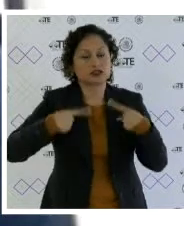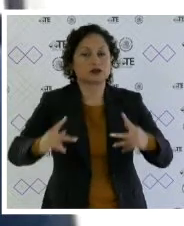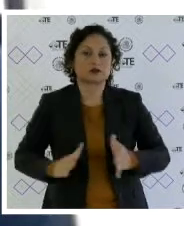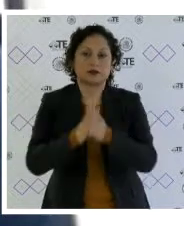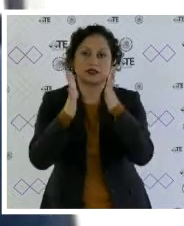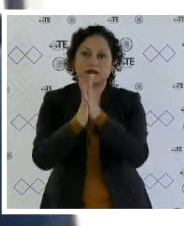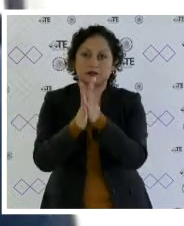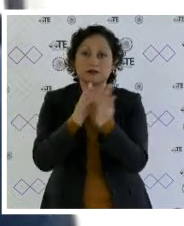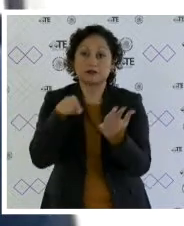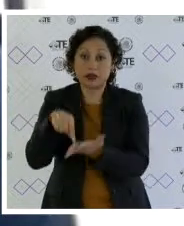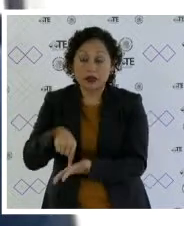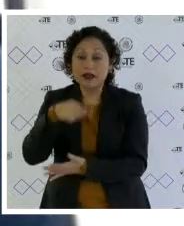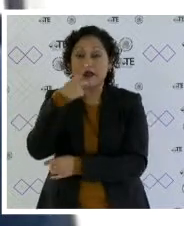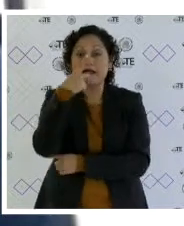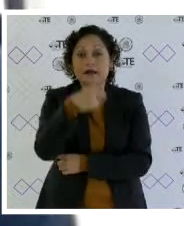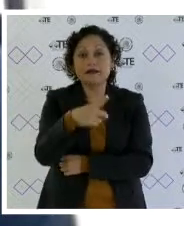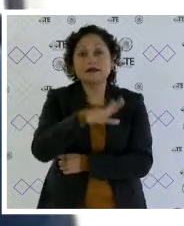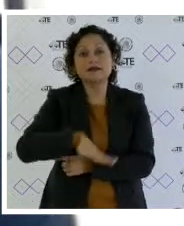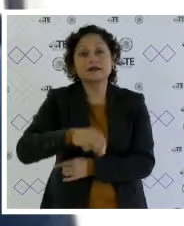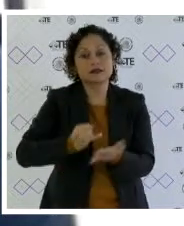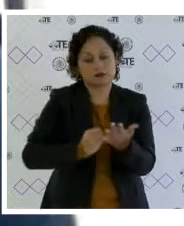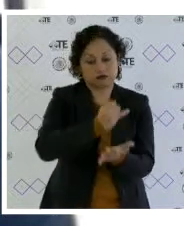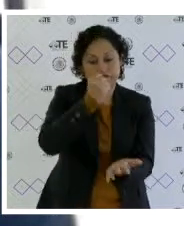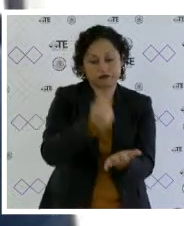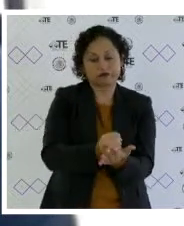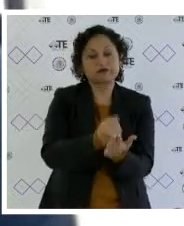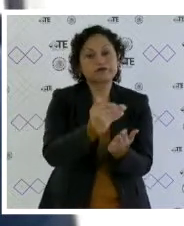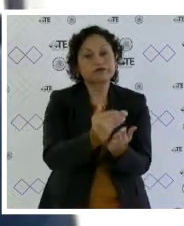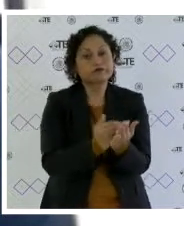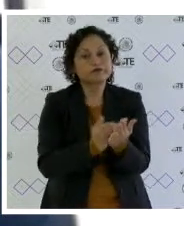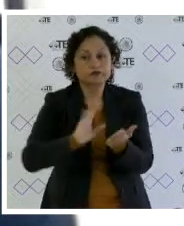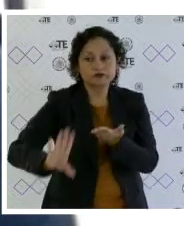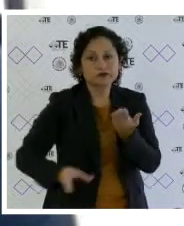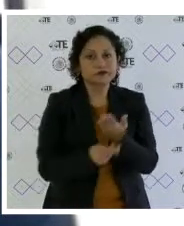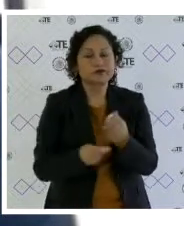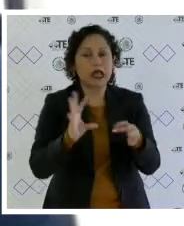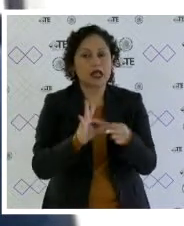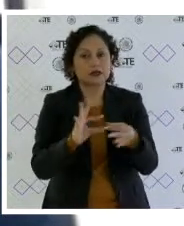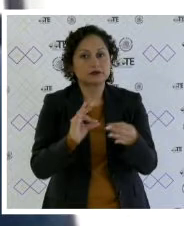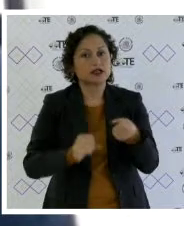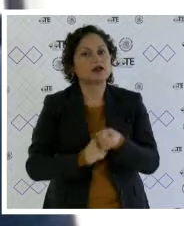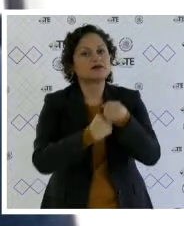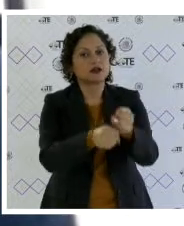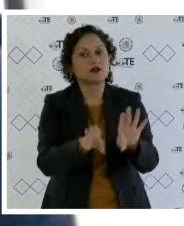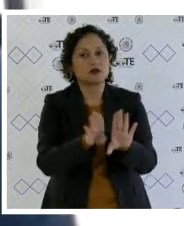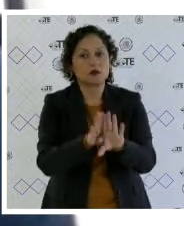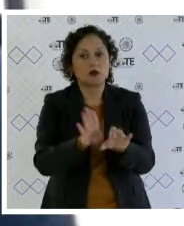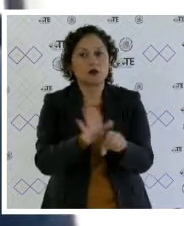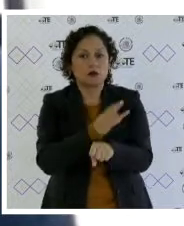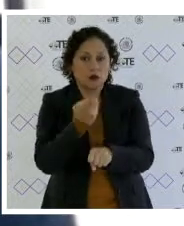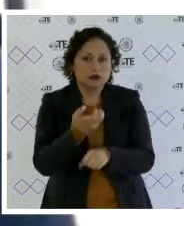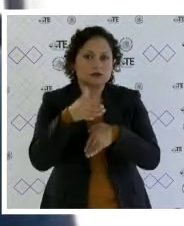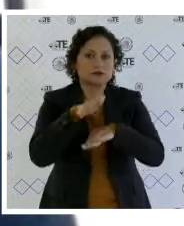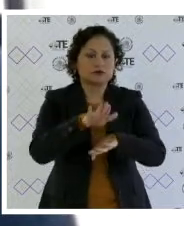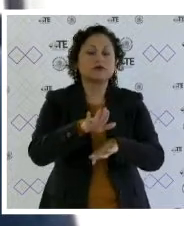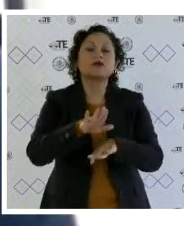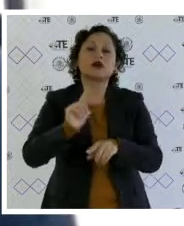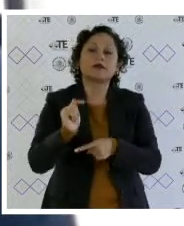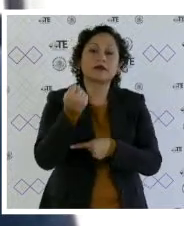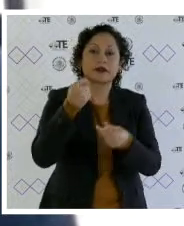que lo obliga a emitir un dictamen debidamente fundado y motivado, por lo que hace a los aspectos técnico, jurídico,